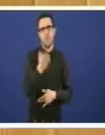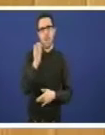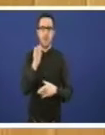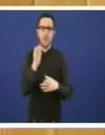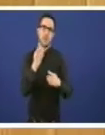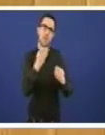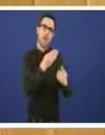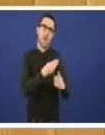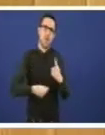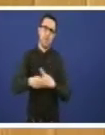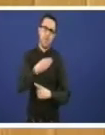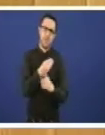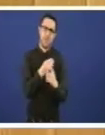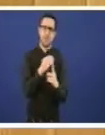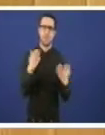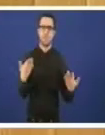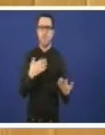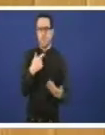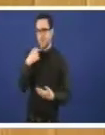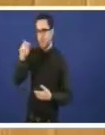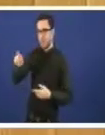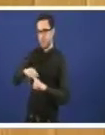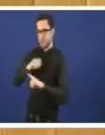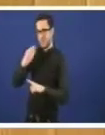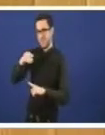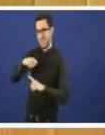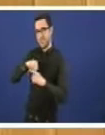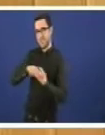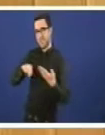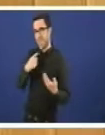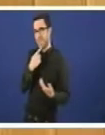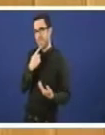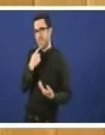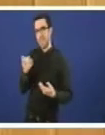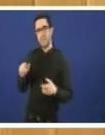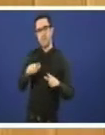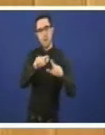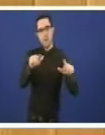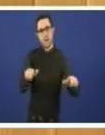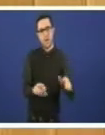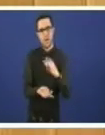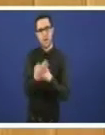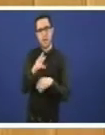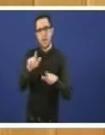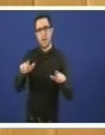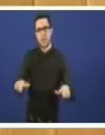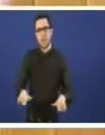comunicación a decir que se ia instalar que se ia autorizar a instalación dunha planta incineradora do IRISO tiña que ter xa un